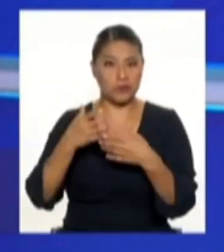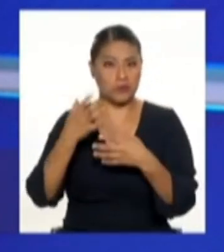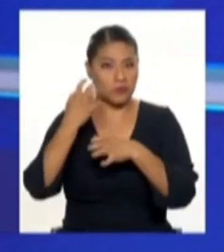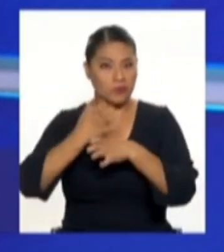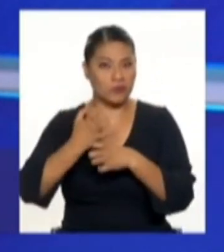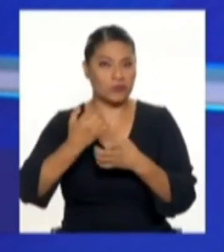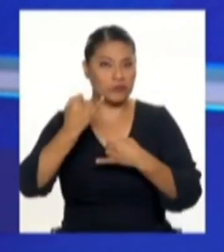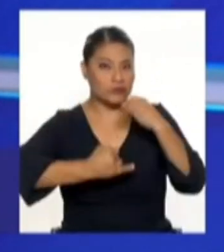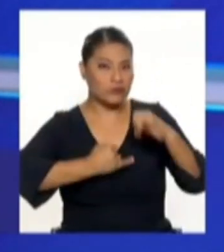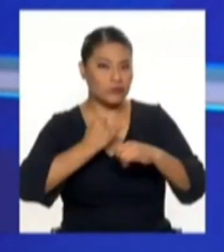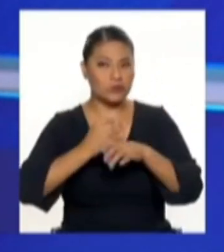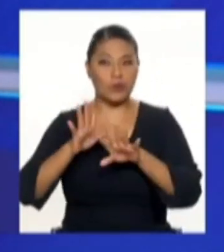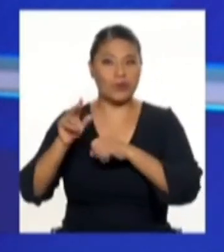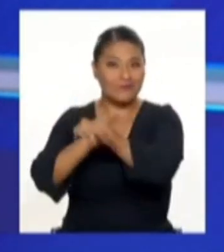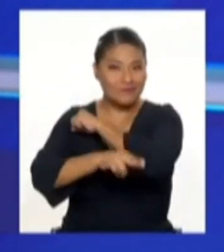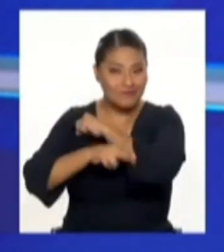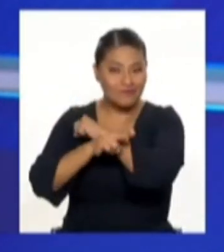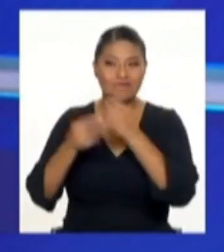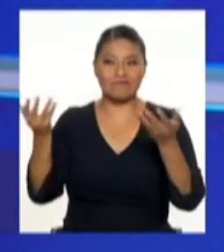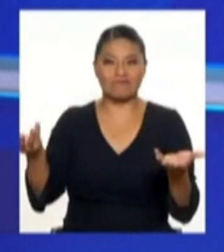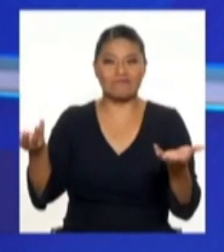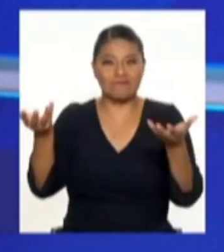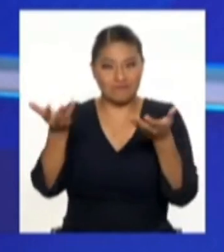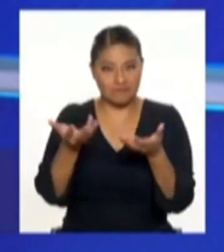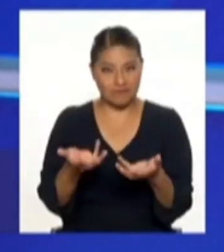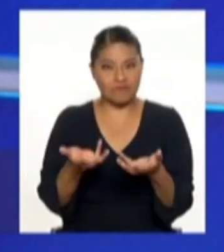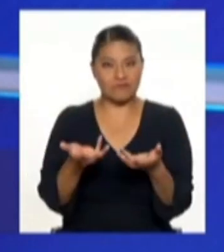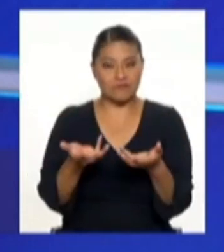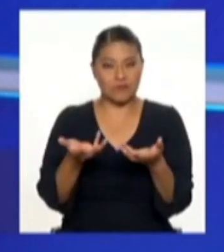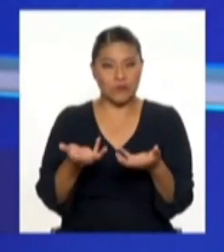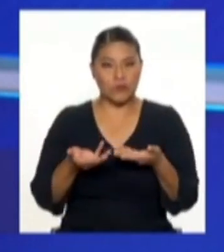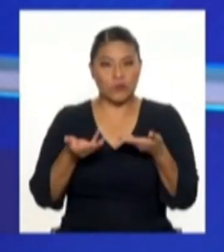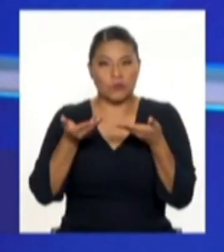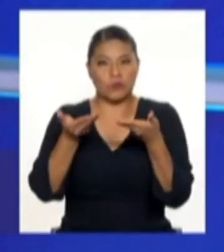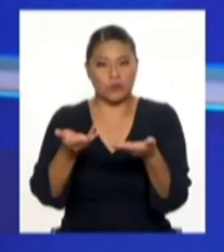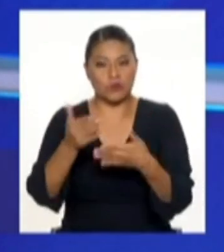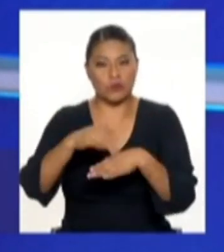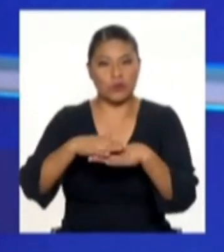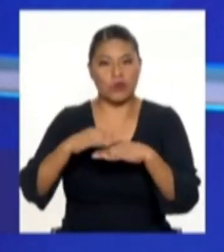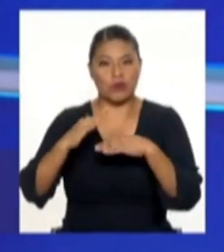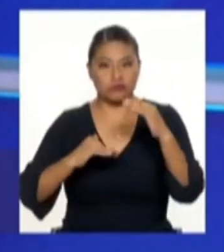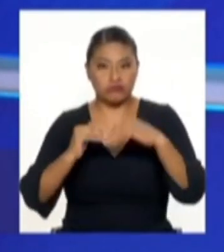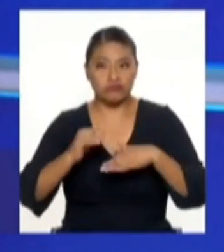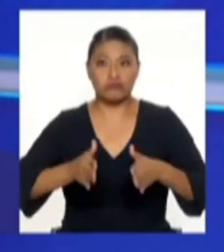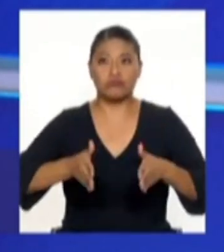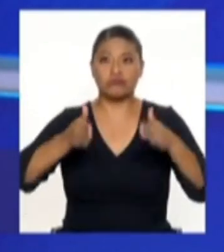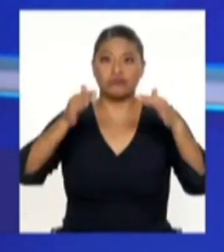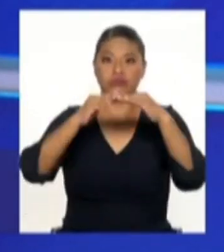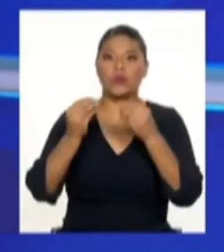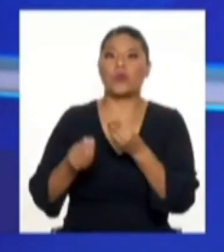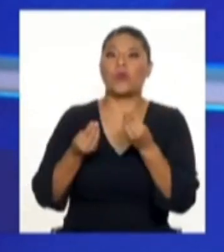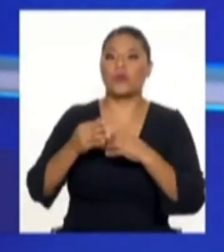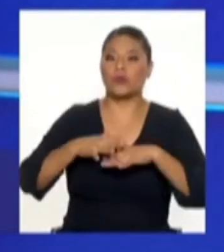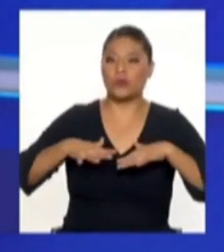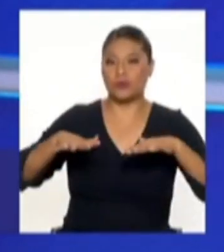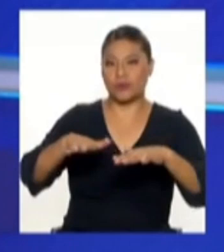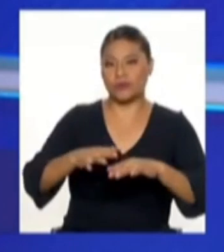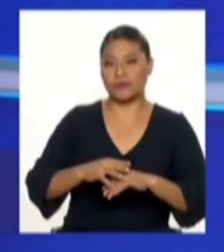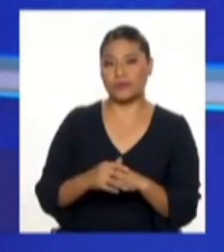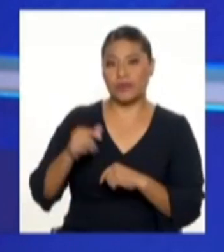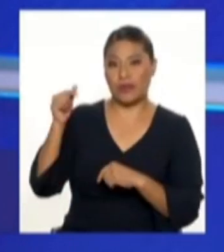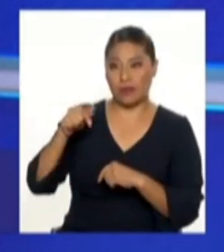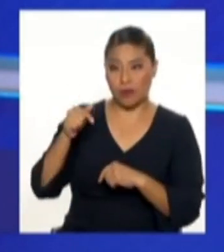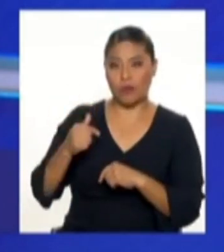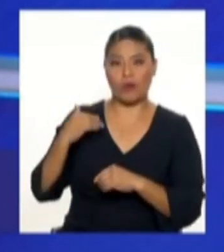se ponen de manifiesto para poder darnos una solución a nuestra infraestructura. Infraestructura que realmente está